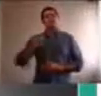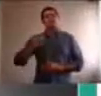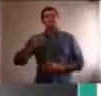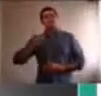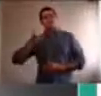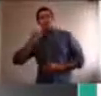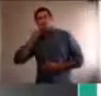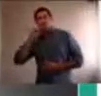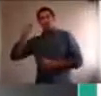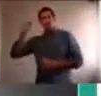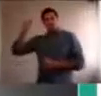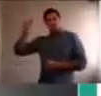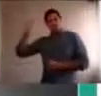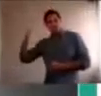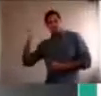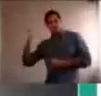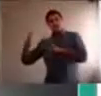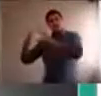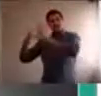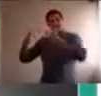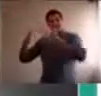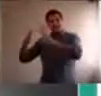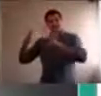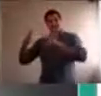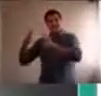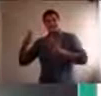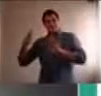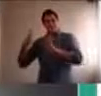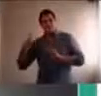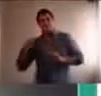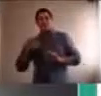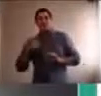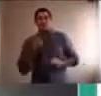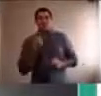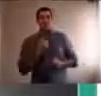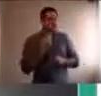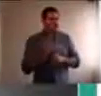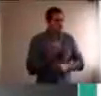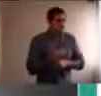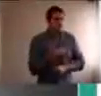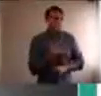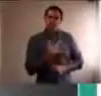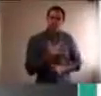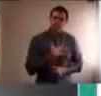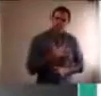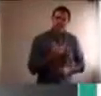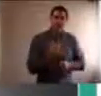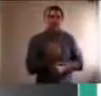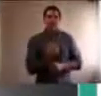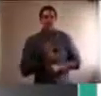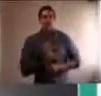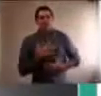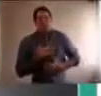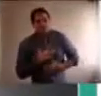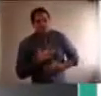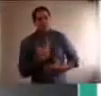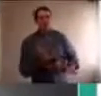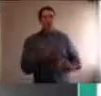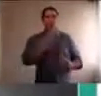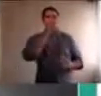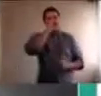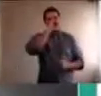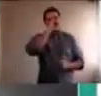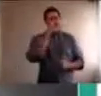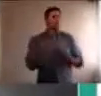mientras arma esto con los chicos, ir conversando sobre lo que asusta, sobre los miedos, uno les puede contar, no? a qué cosas uno le